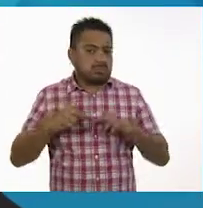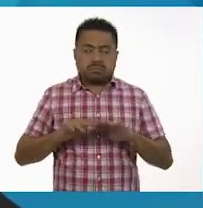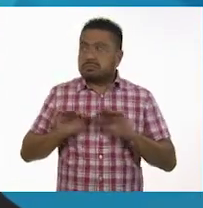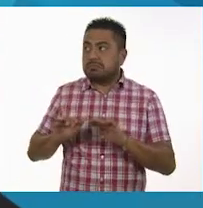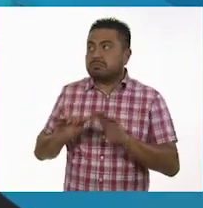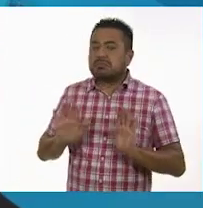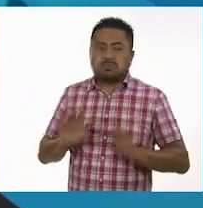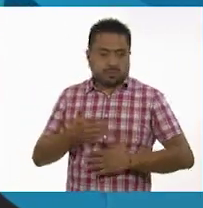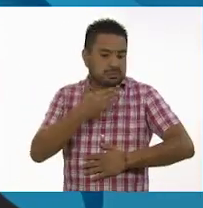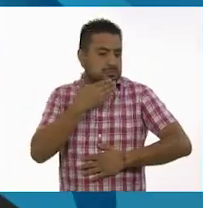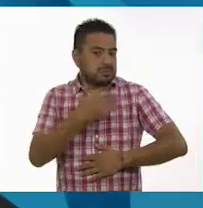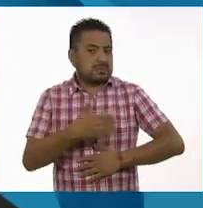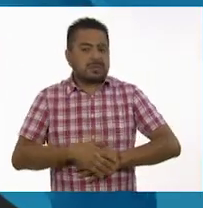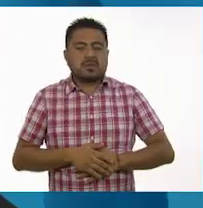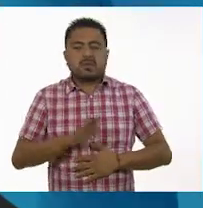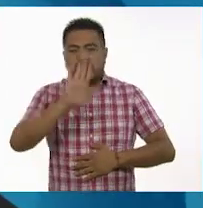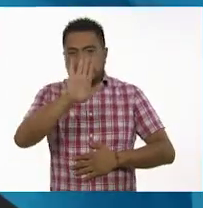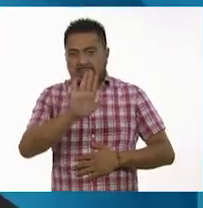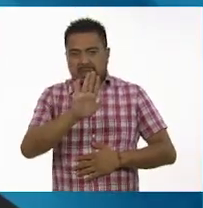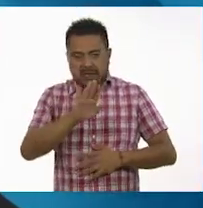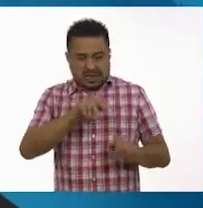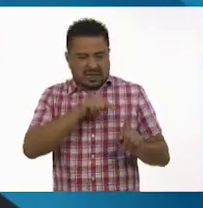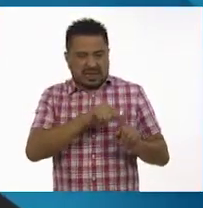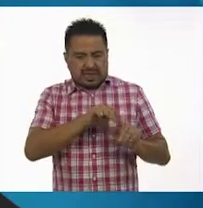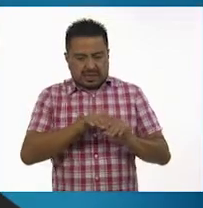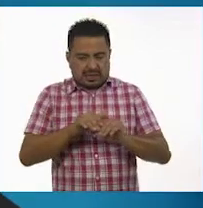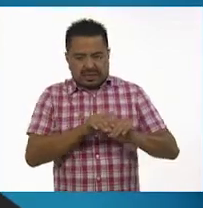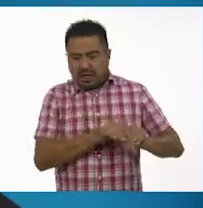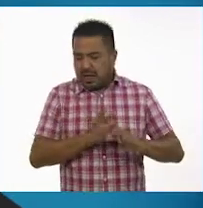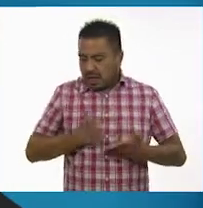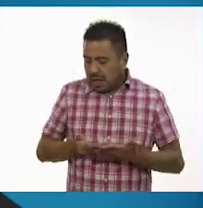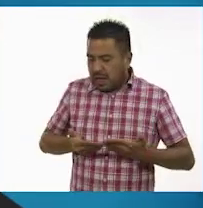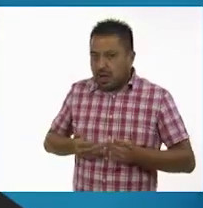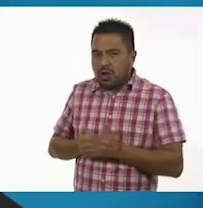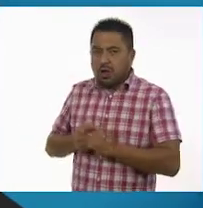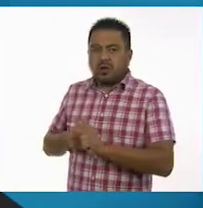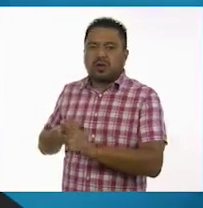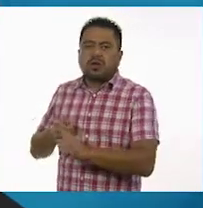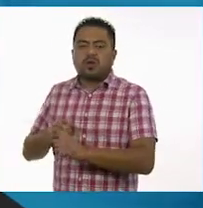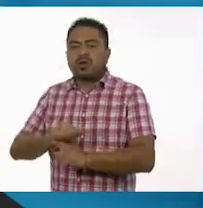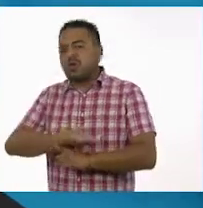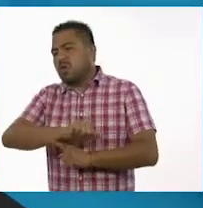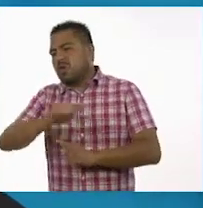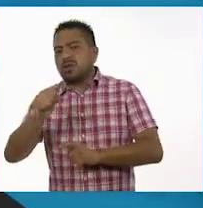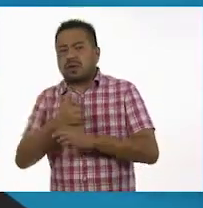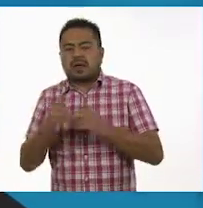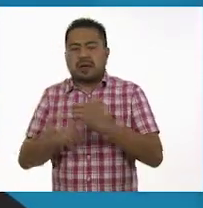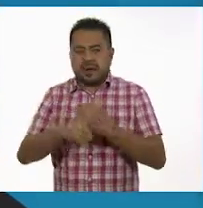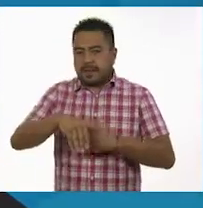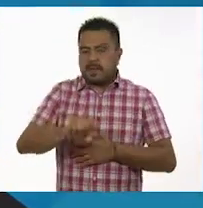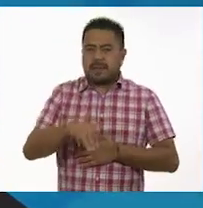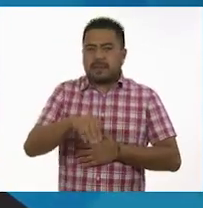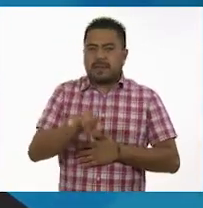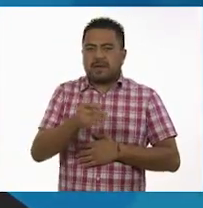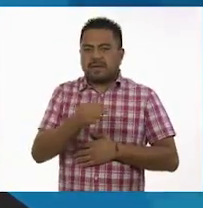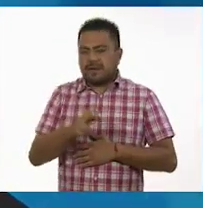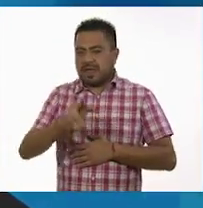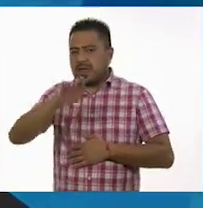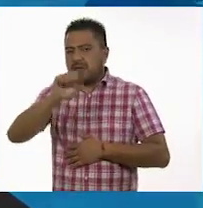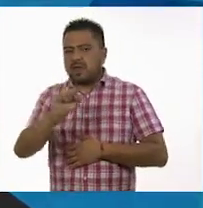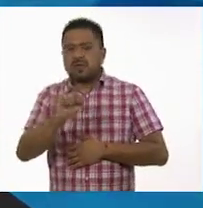Muy bien. Dejemos a los marsupiales y ahora vamos a ver otro aspecto de los mamíferos vivíparos.